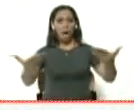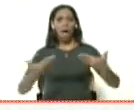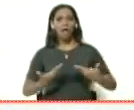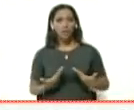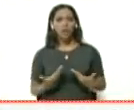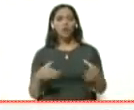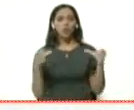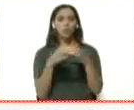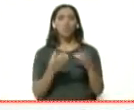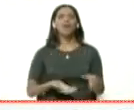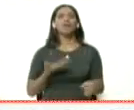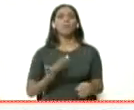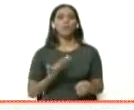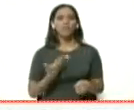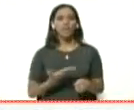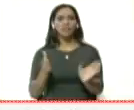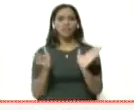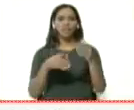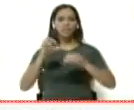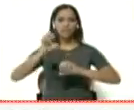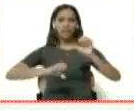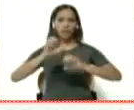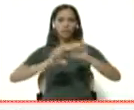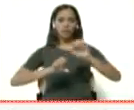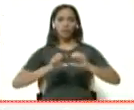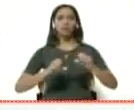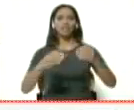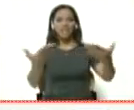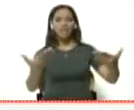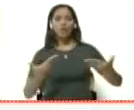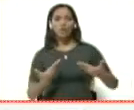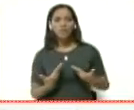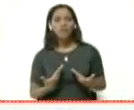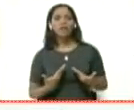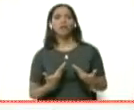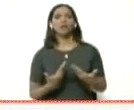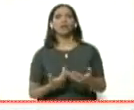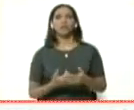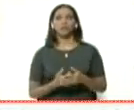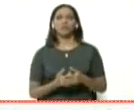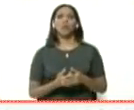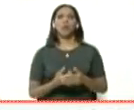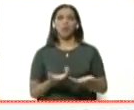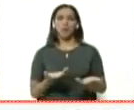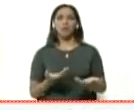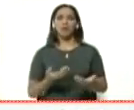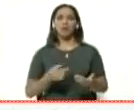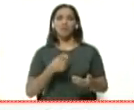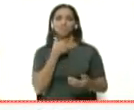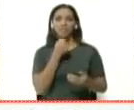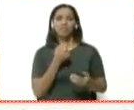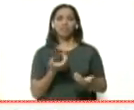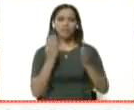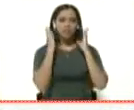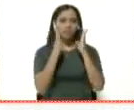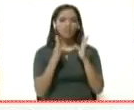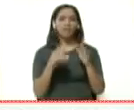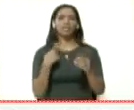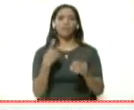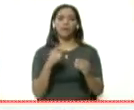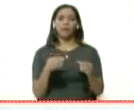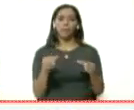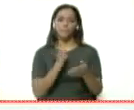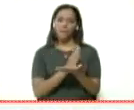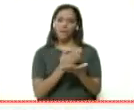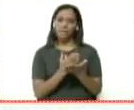grupo importante de kits diagnósticos que nos dan la holgura para tener suficiente en esta primera fase. Pero